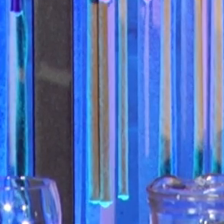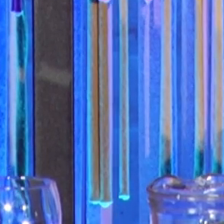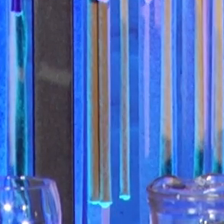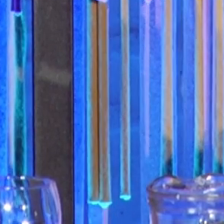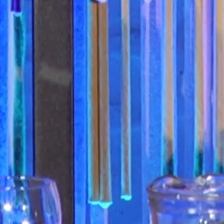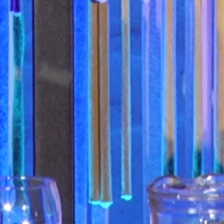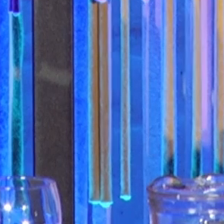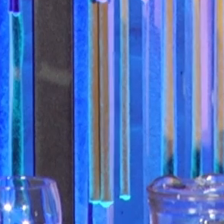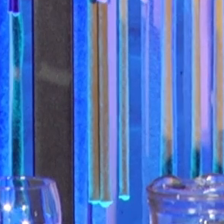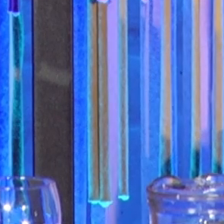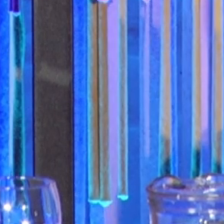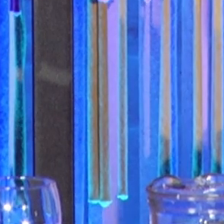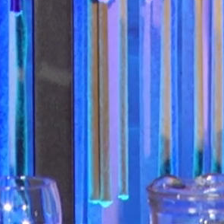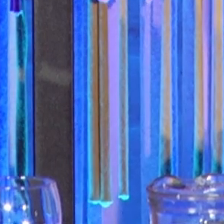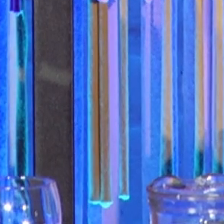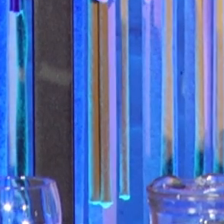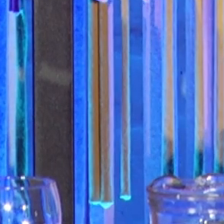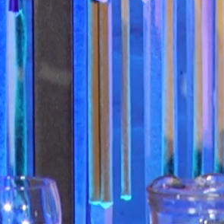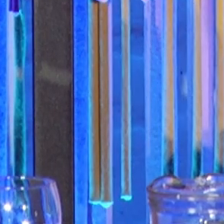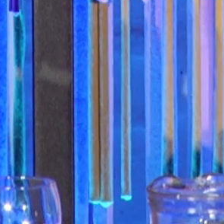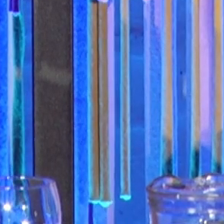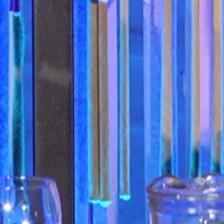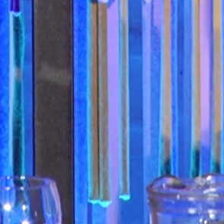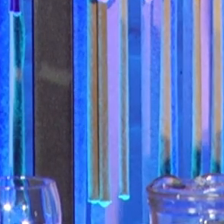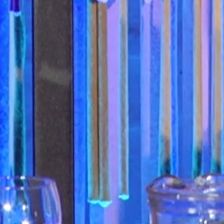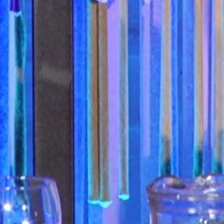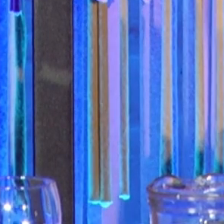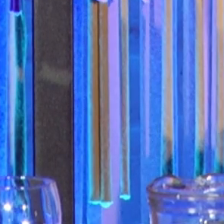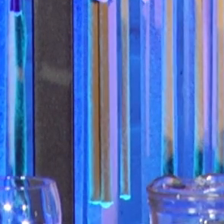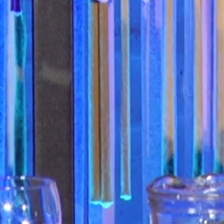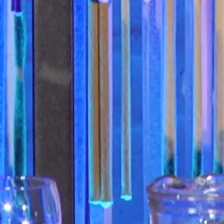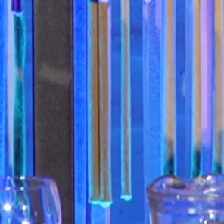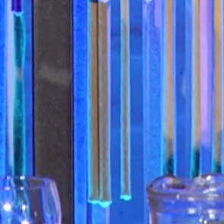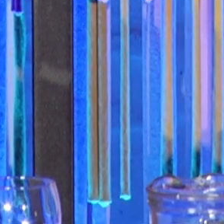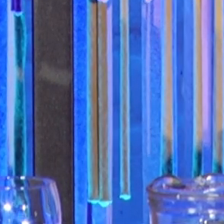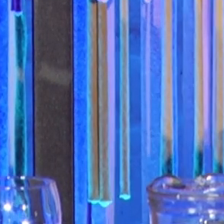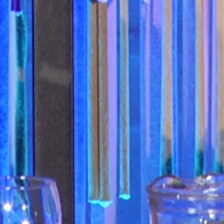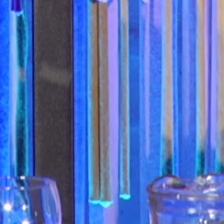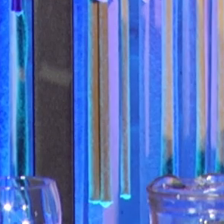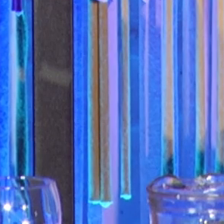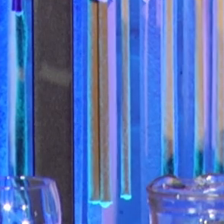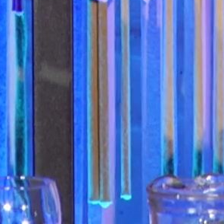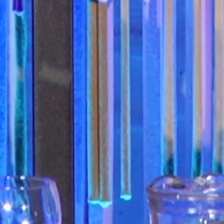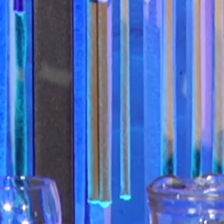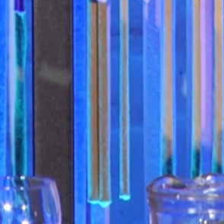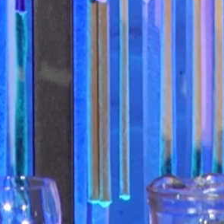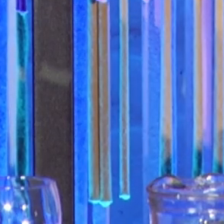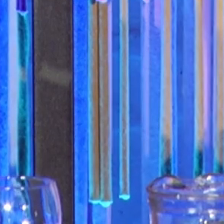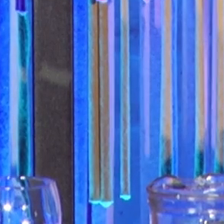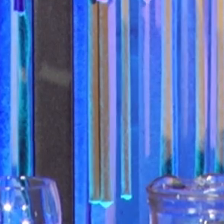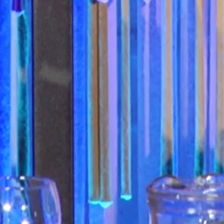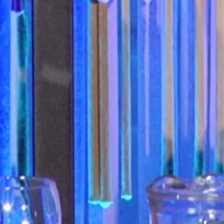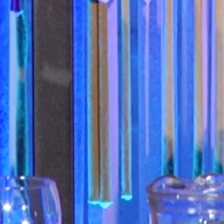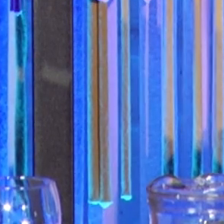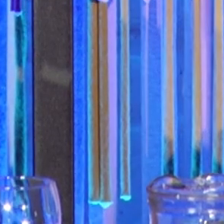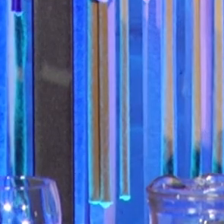juntos en pos de eso. Y bueno, así que saben muy bien cómo captar a nuestros jóvenes y cómo hacer que aprendan de programación